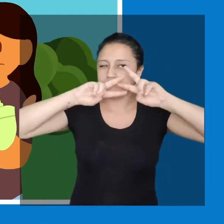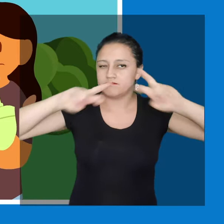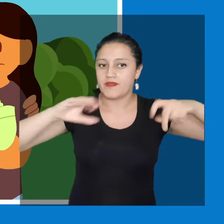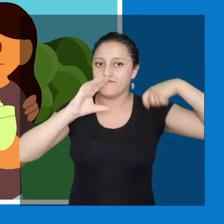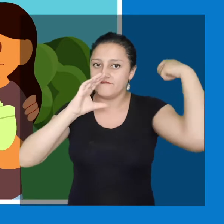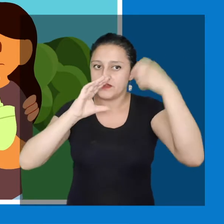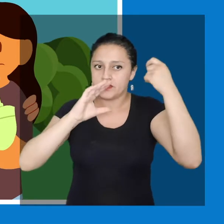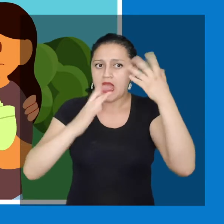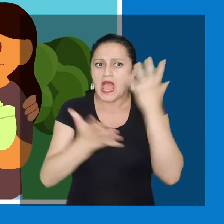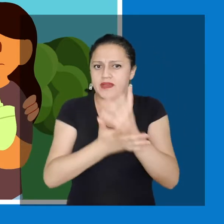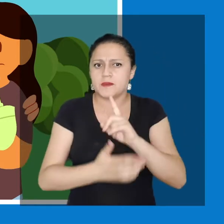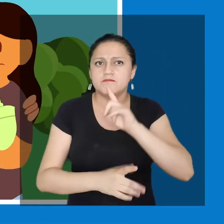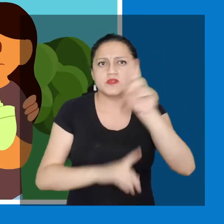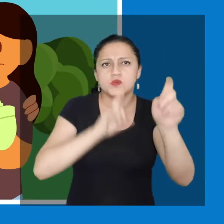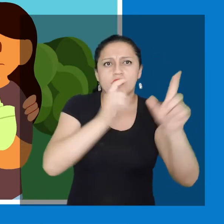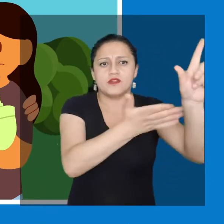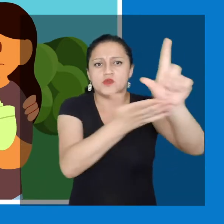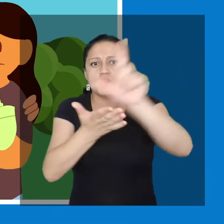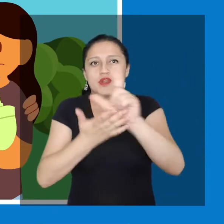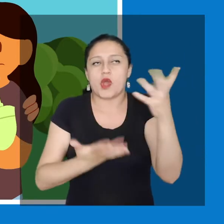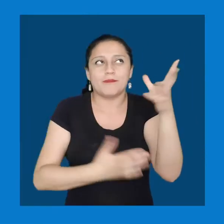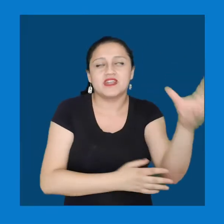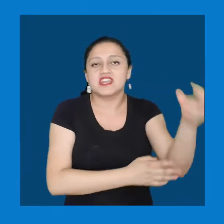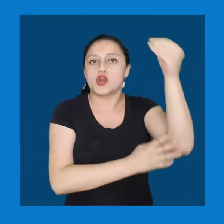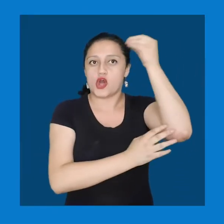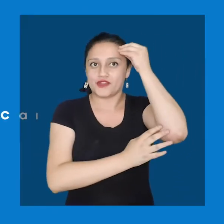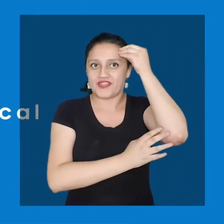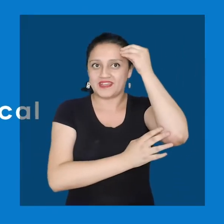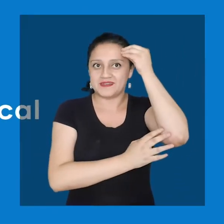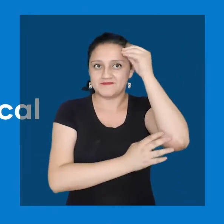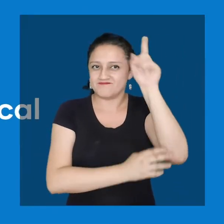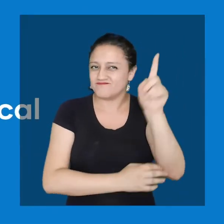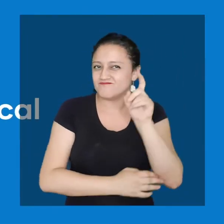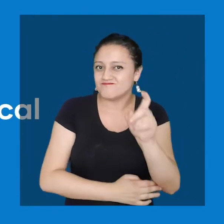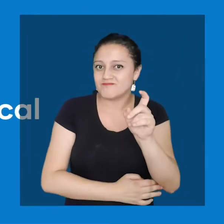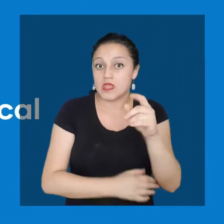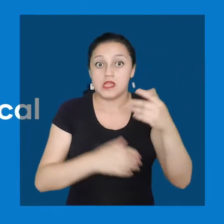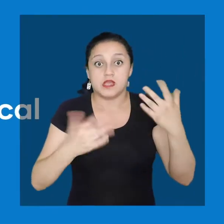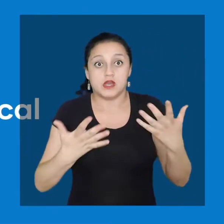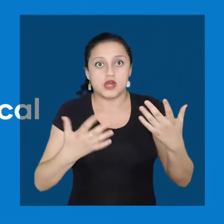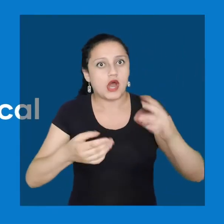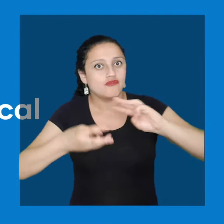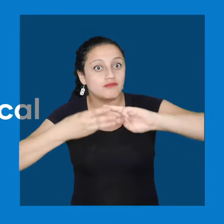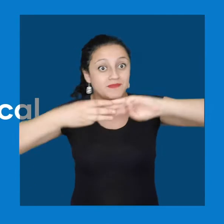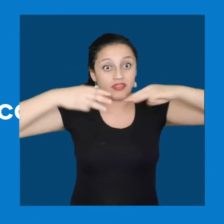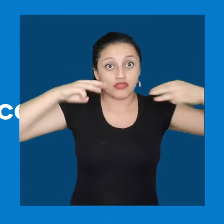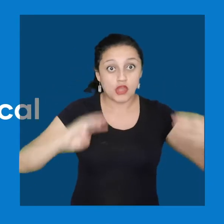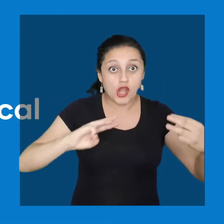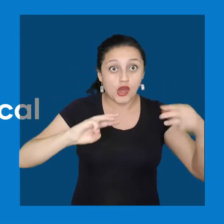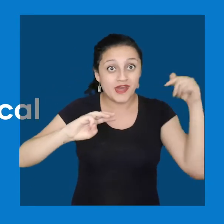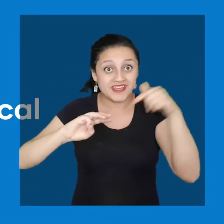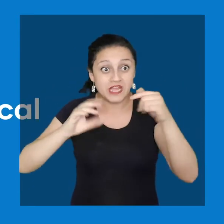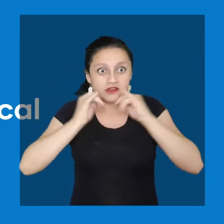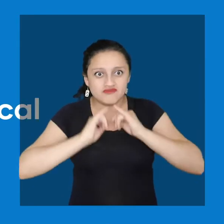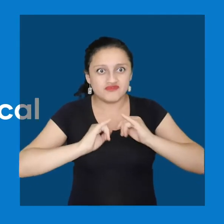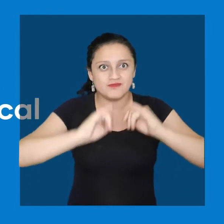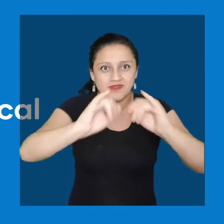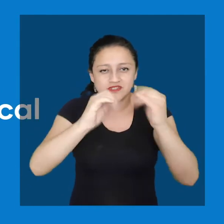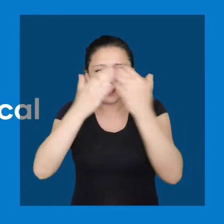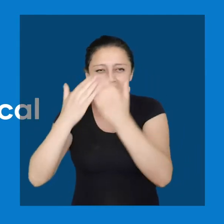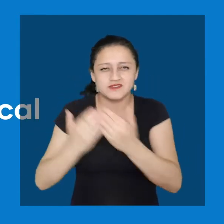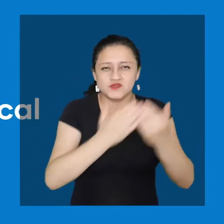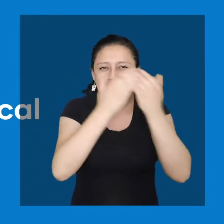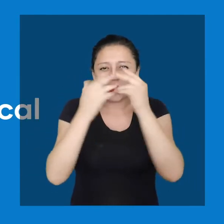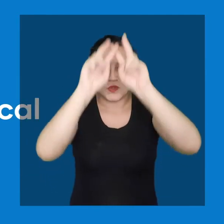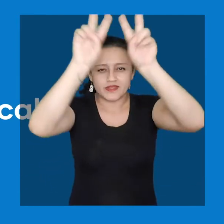video nos adentraremos en el mundo de la memoria e historia local y las formas metodológicas con que cuenta la historia como disciplina